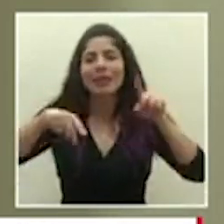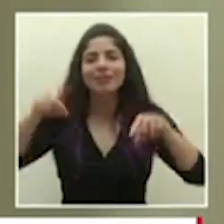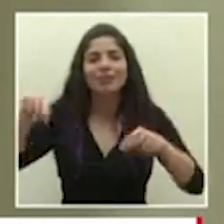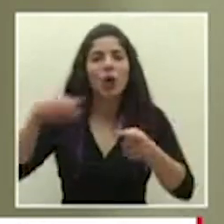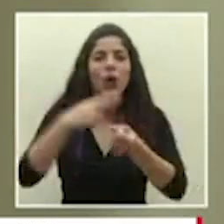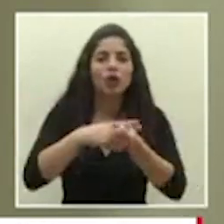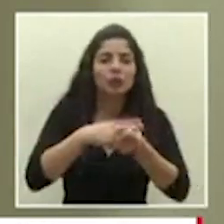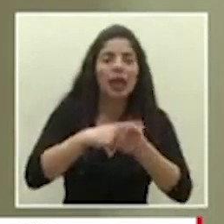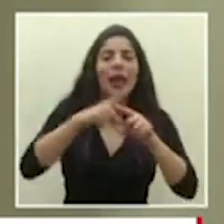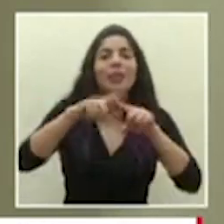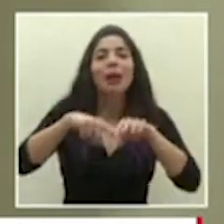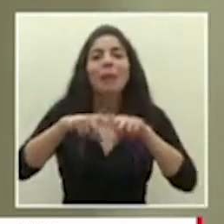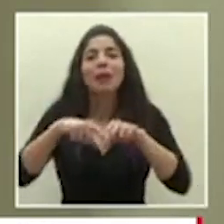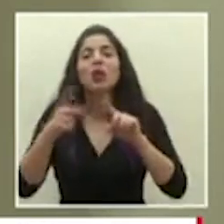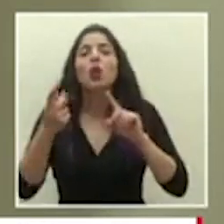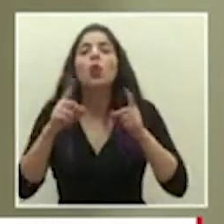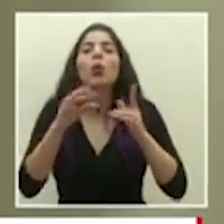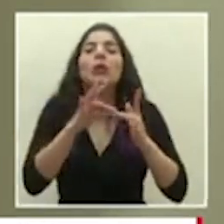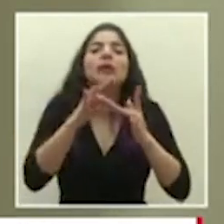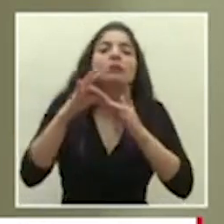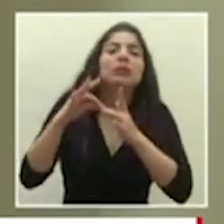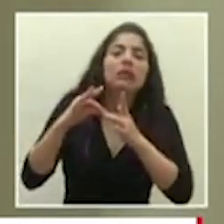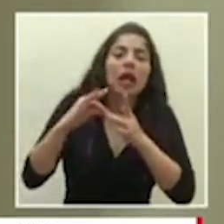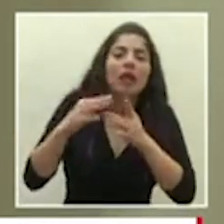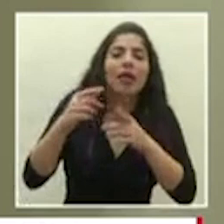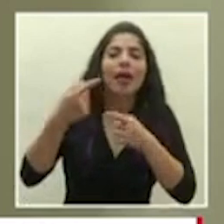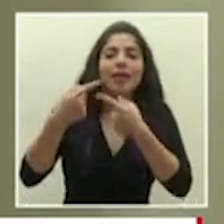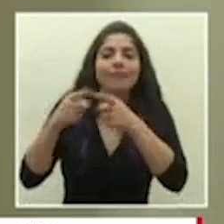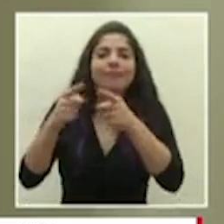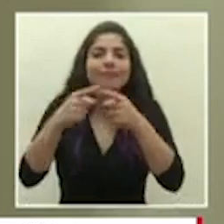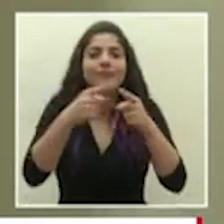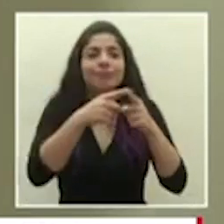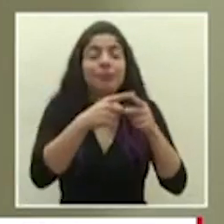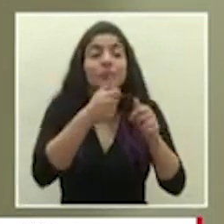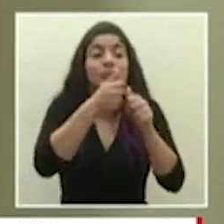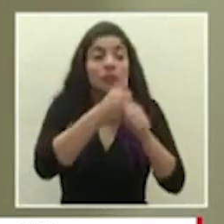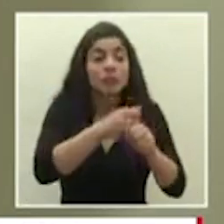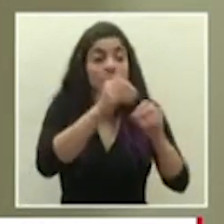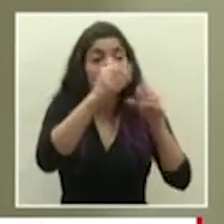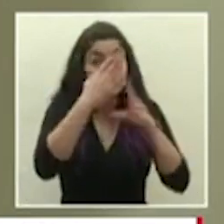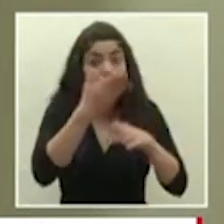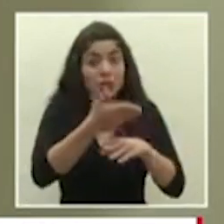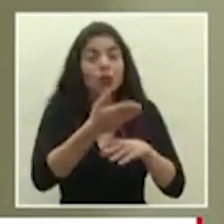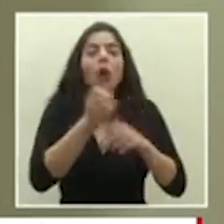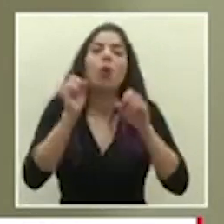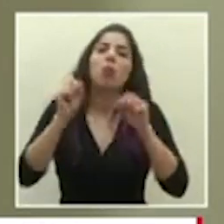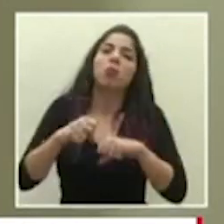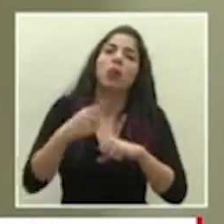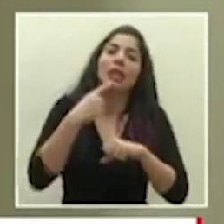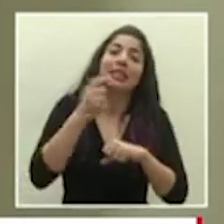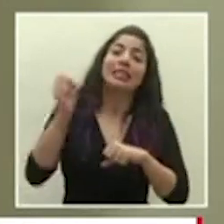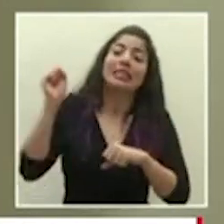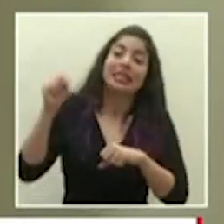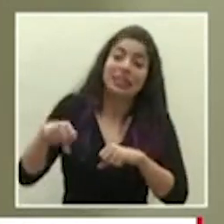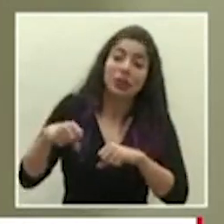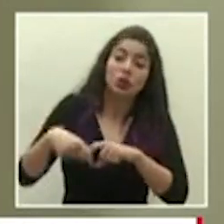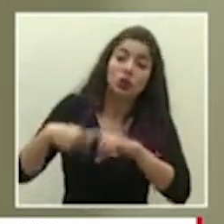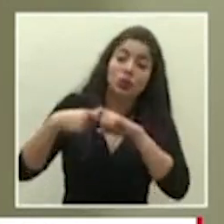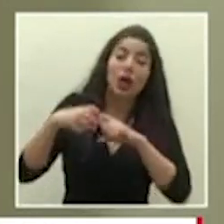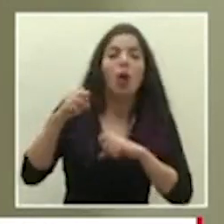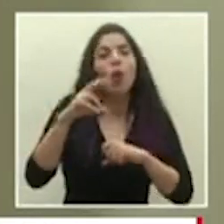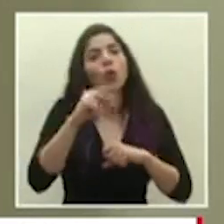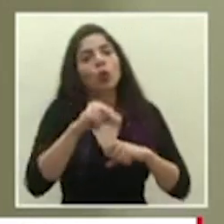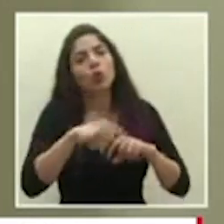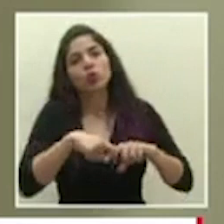y del tipo de especialidad en base a eso podría decir si está suspendida o no